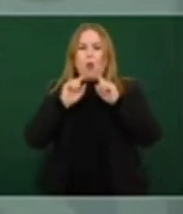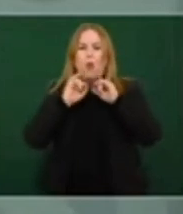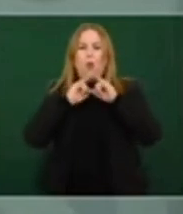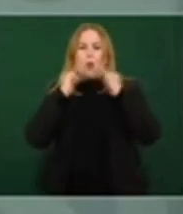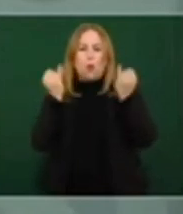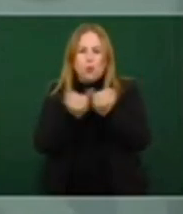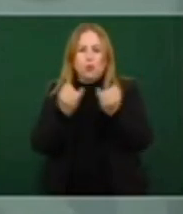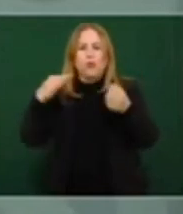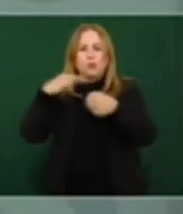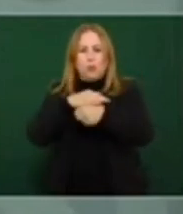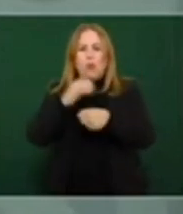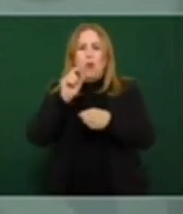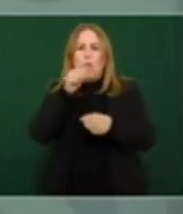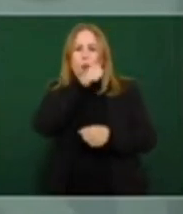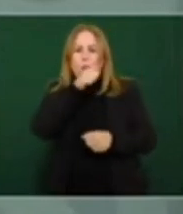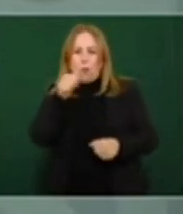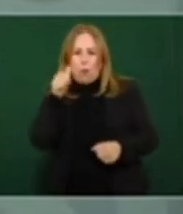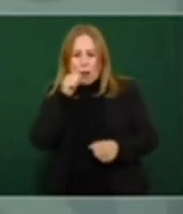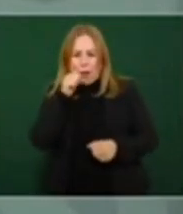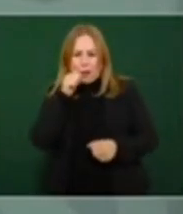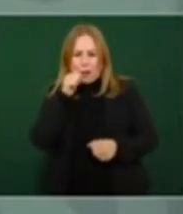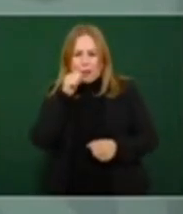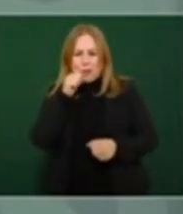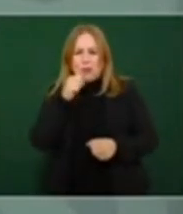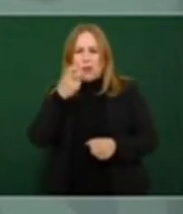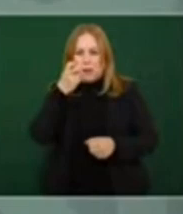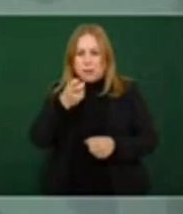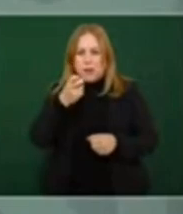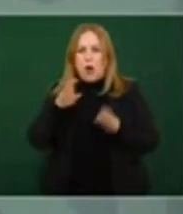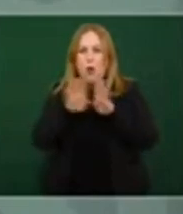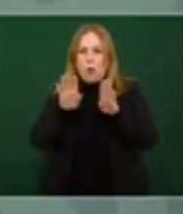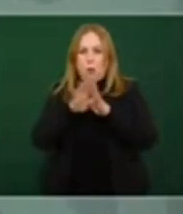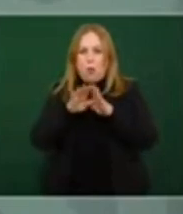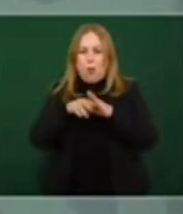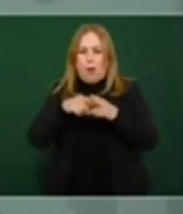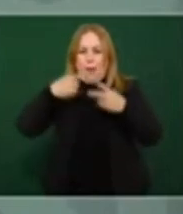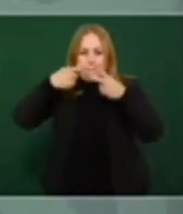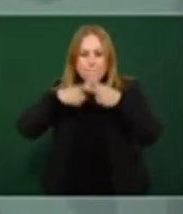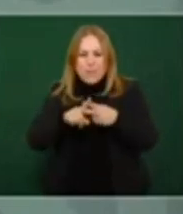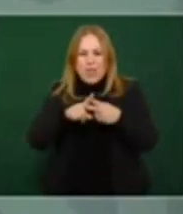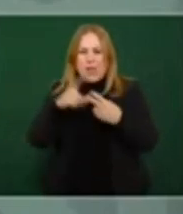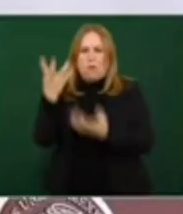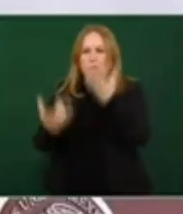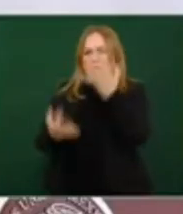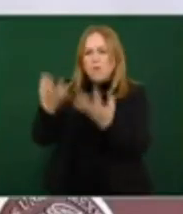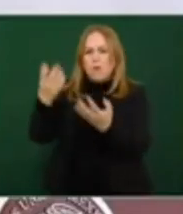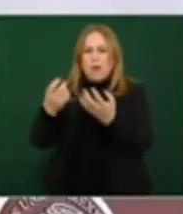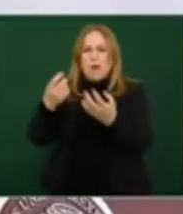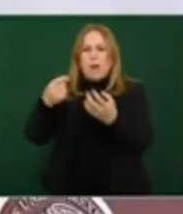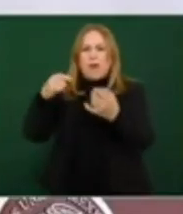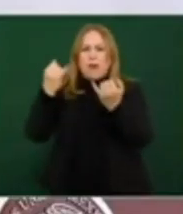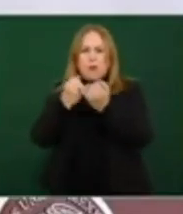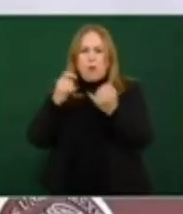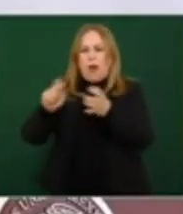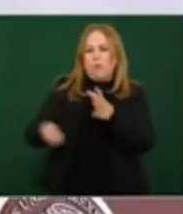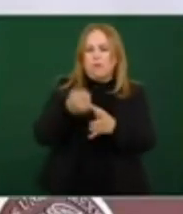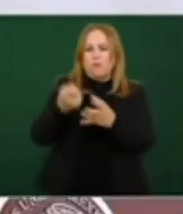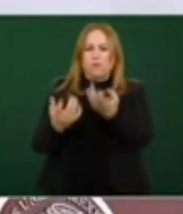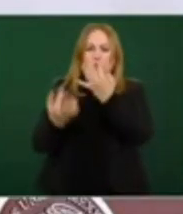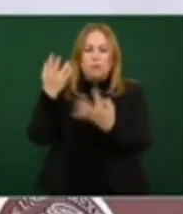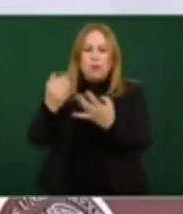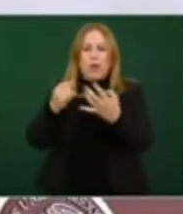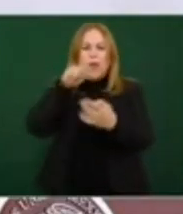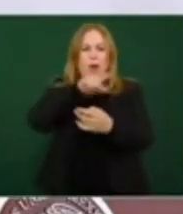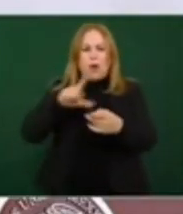justo al día siguiente que sucedieron las primeras amenazas, los incendios. Fue una reacción que se tuvo por parte del gobierno federal,